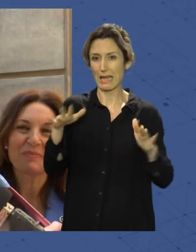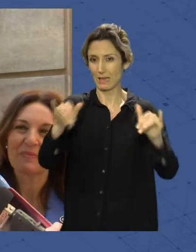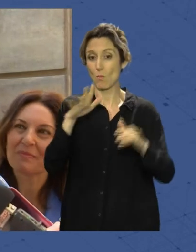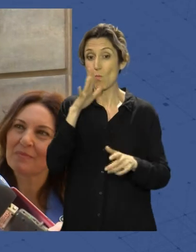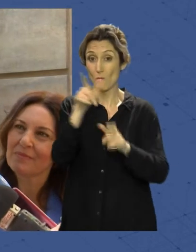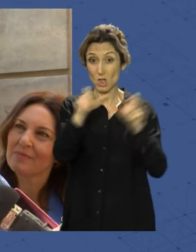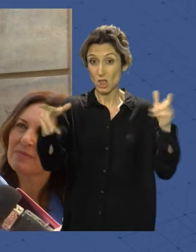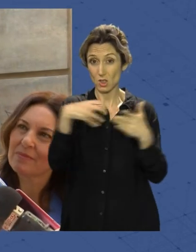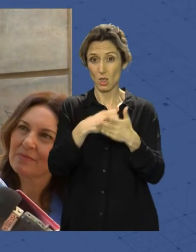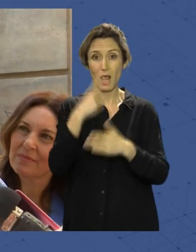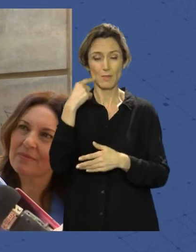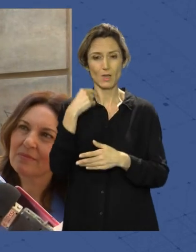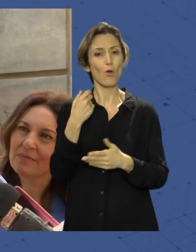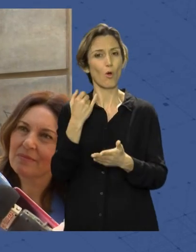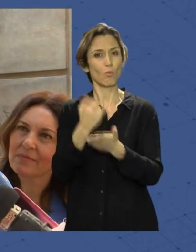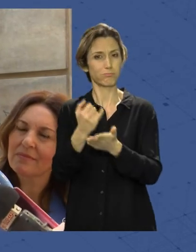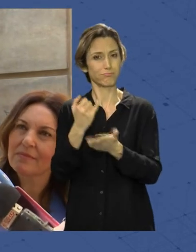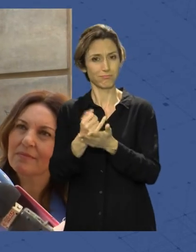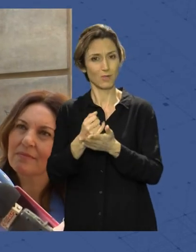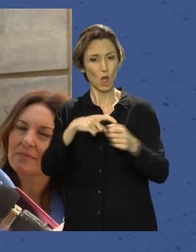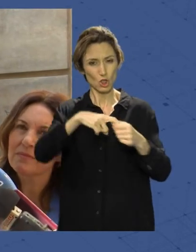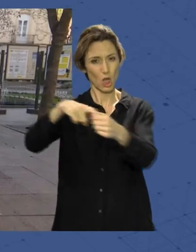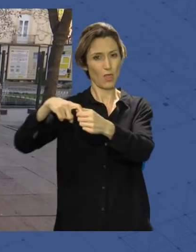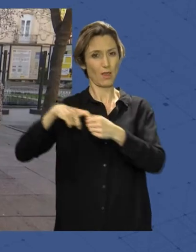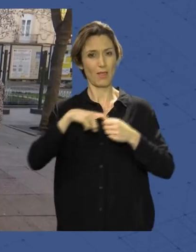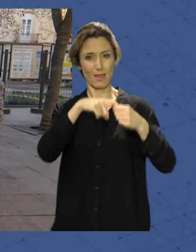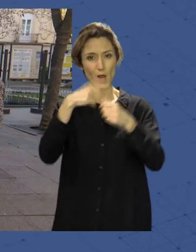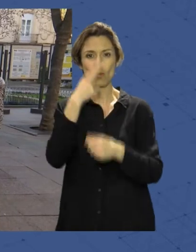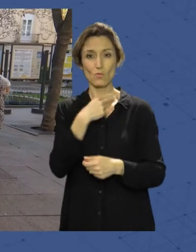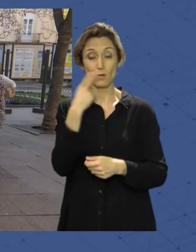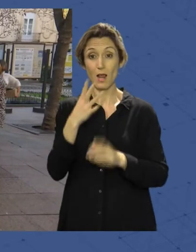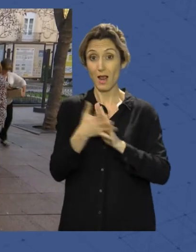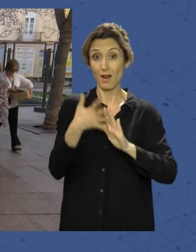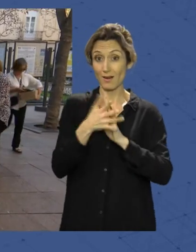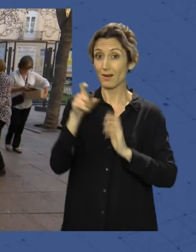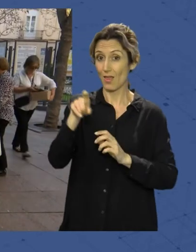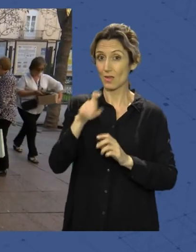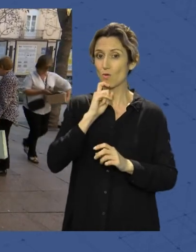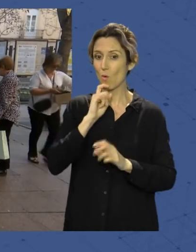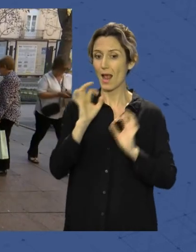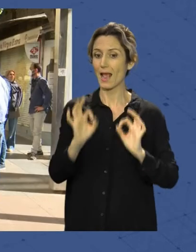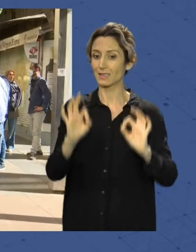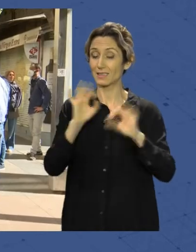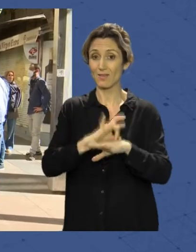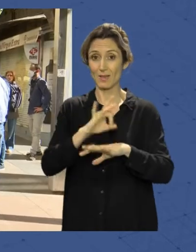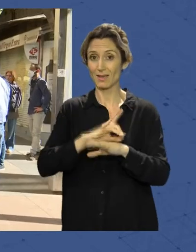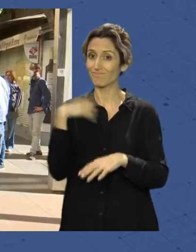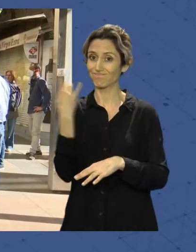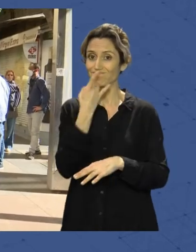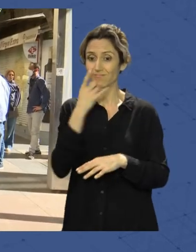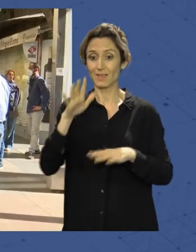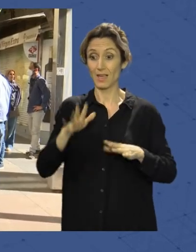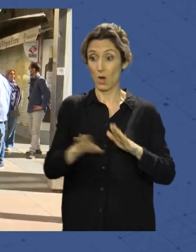volverán a dar una nueva muestra de solidaridad, de compromiso. Hablar de cáncer es hacerlo de una enfermedad que desgraciadamente está entre nosotros,